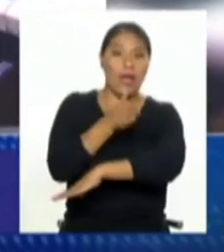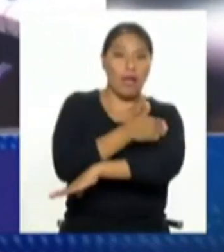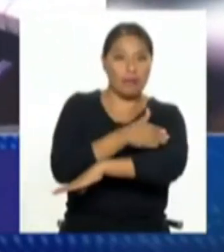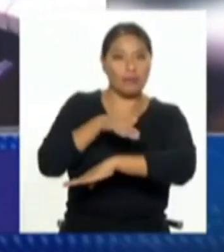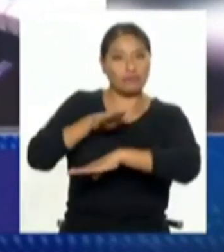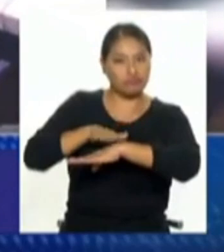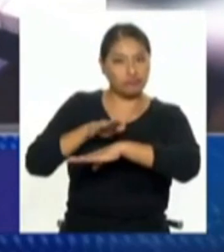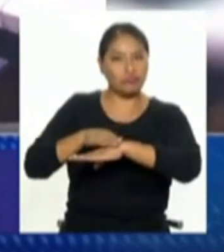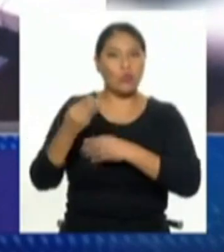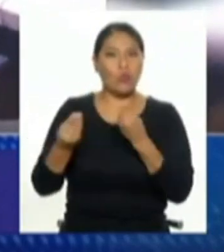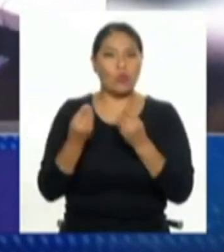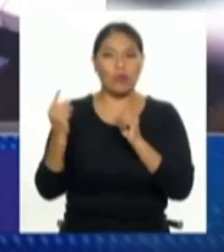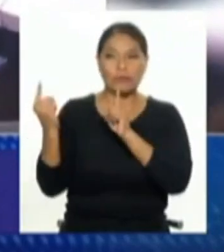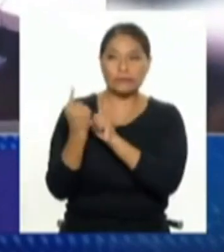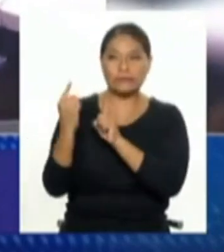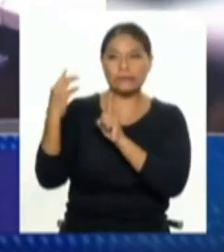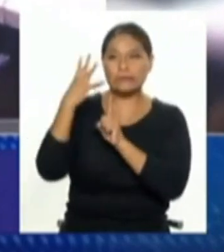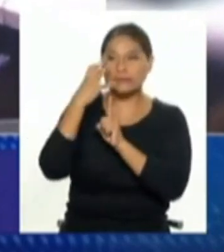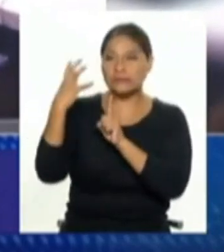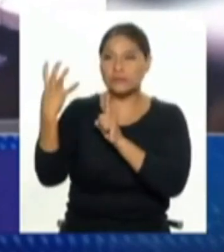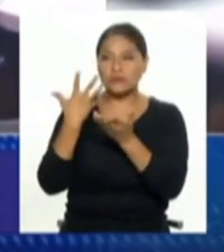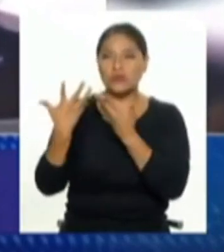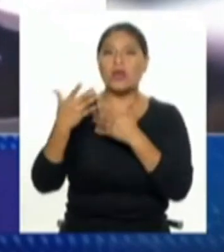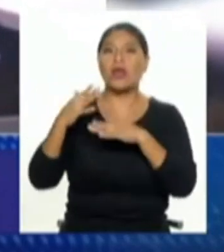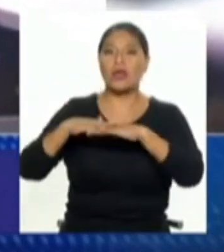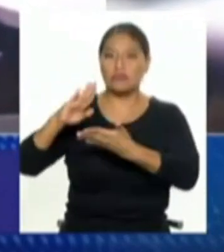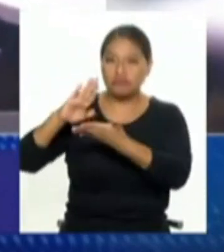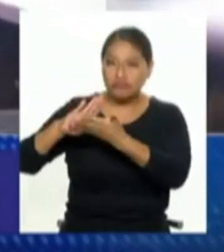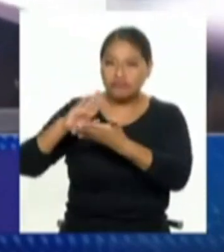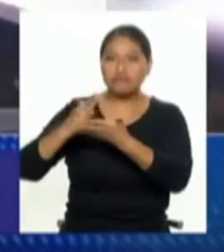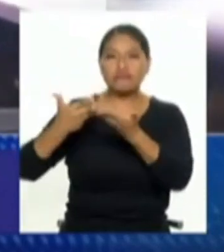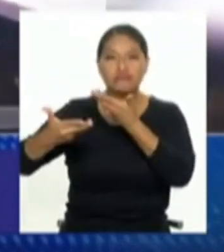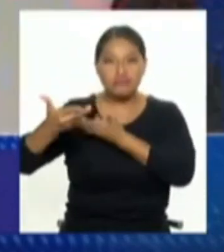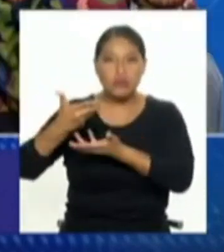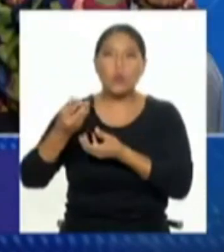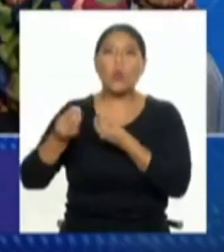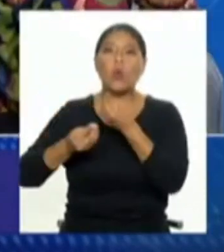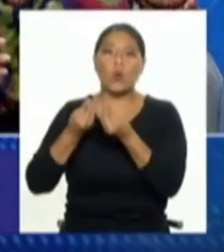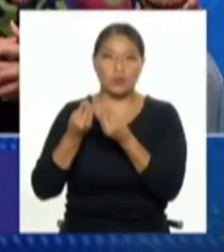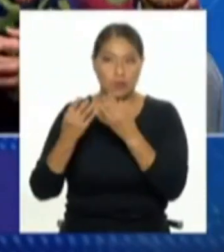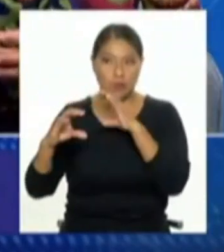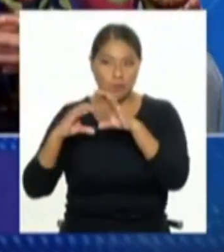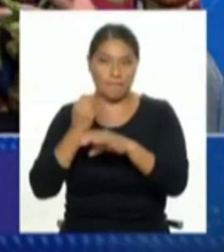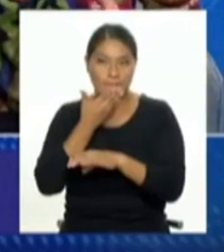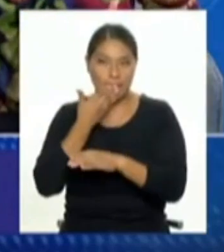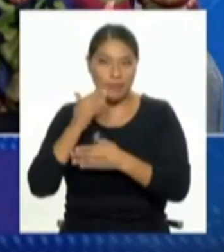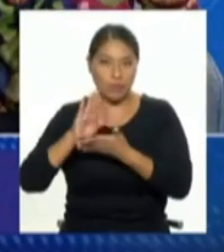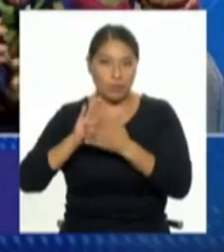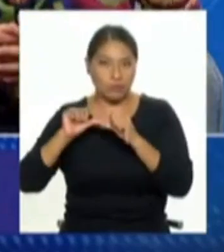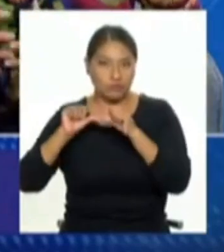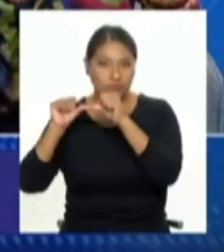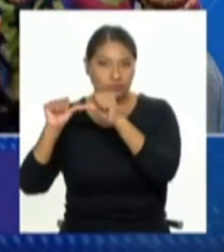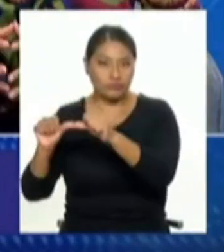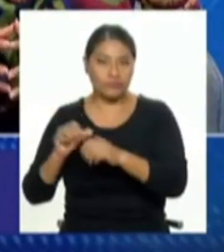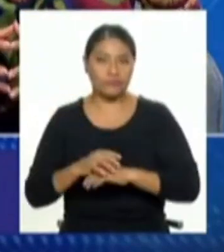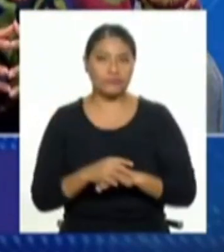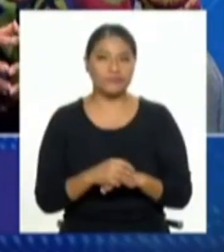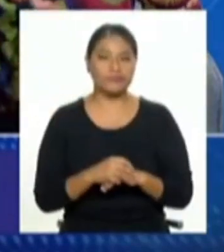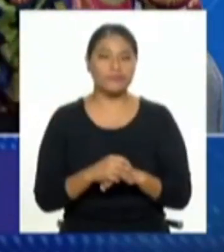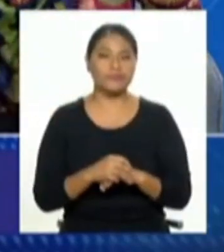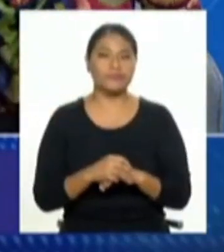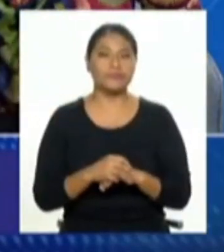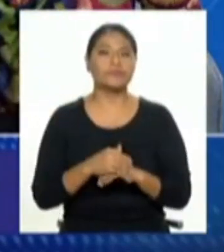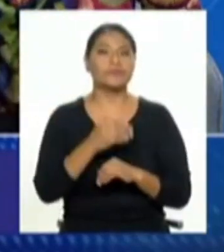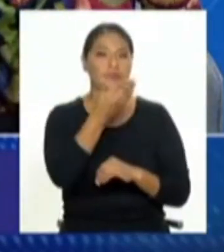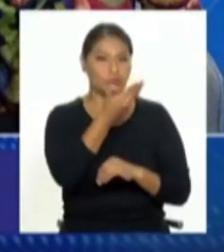en el manejo de los conflictos en la comunidad. Perfecto. Leonardo, has sido además parte del Ejecutivo como Viceministro.